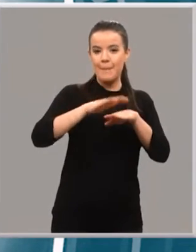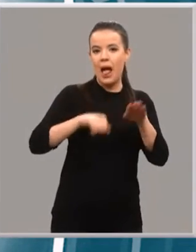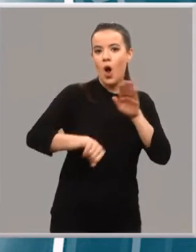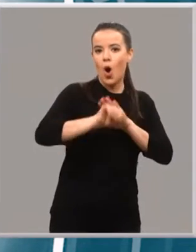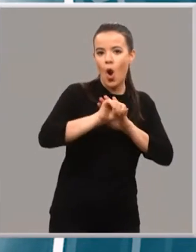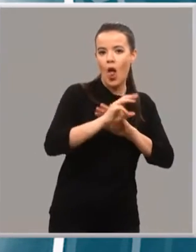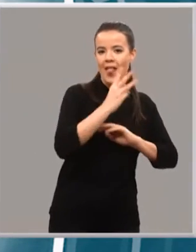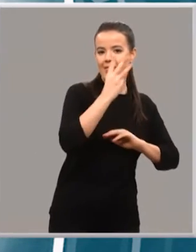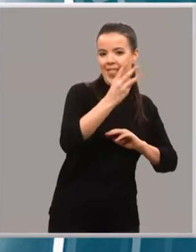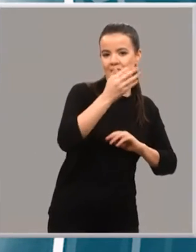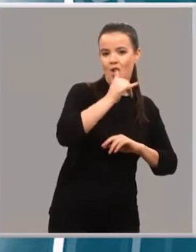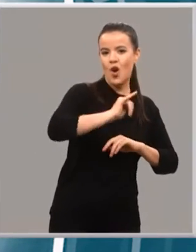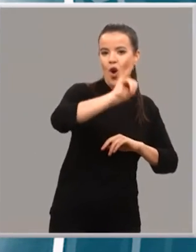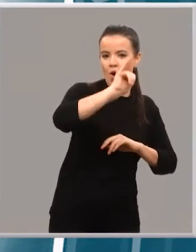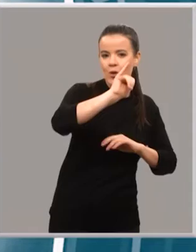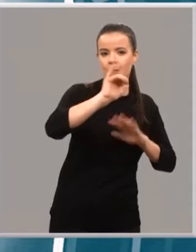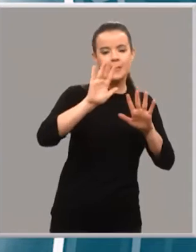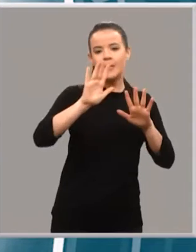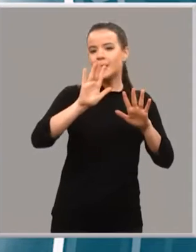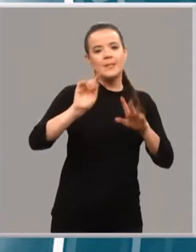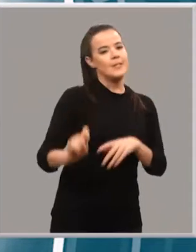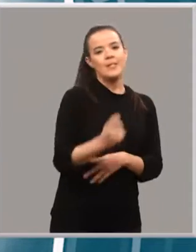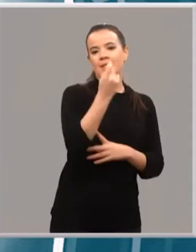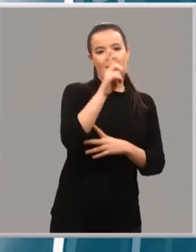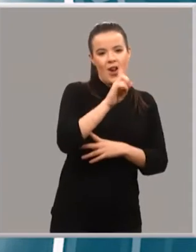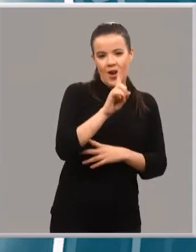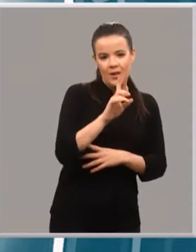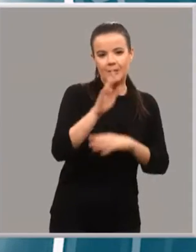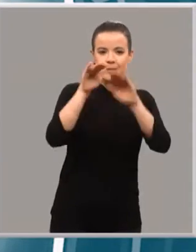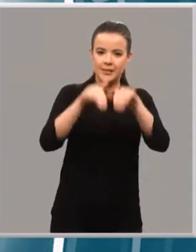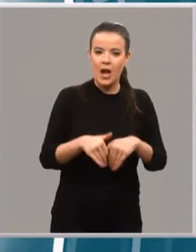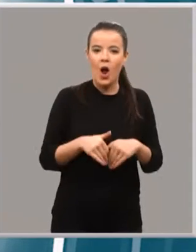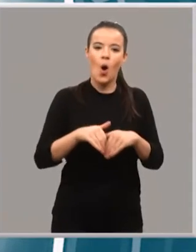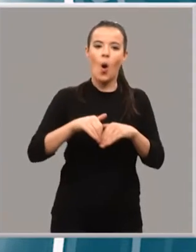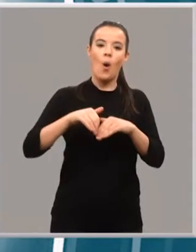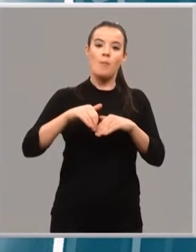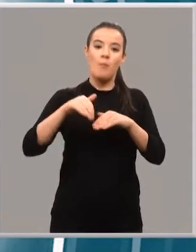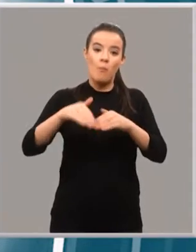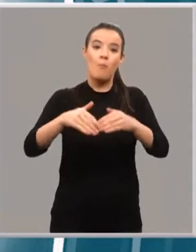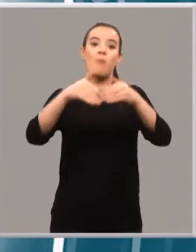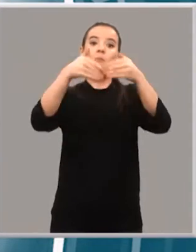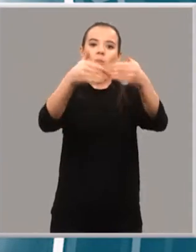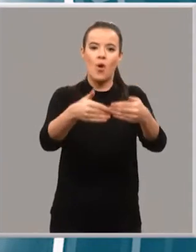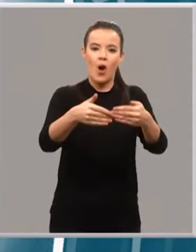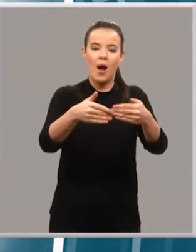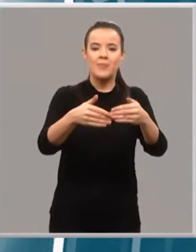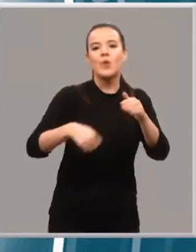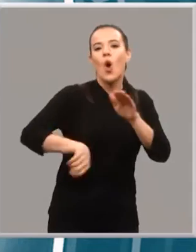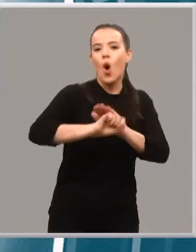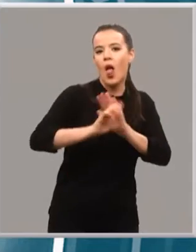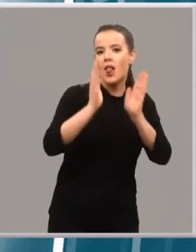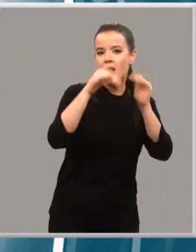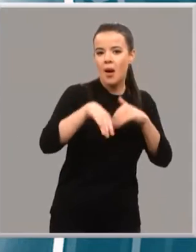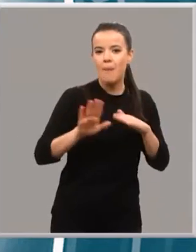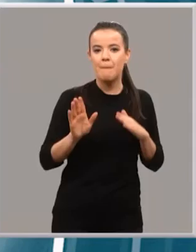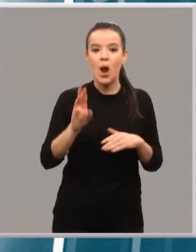claras los de Logroño, pero no acertaron y la prórroga fue inevitable. En ella no hubo goles y fueron los penaltis